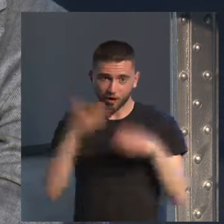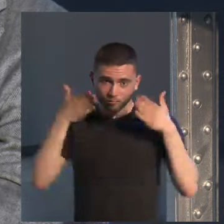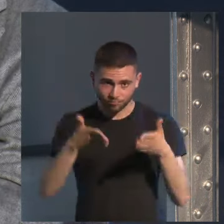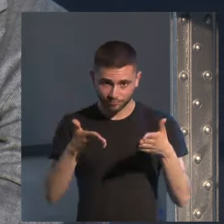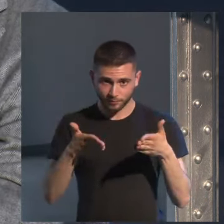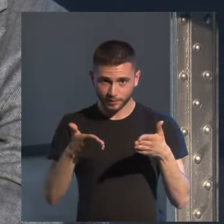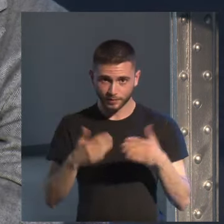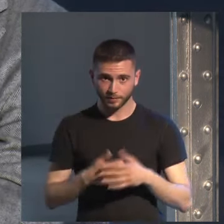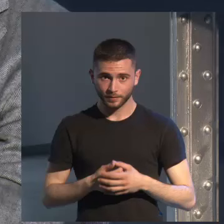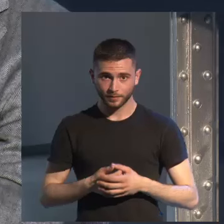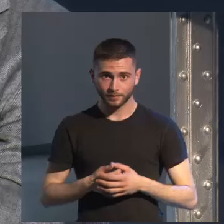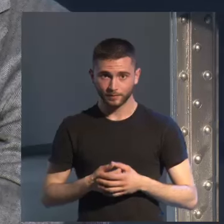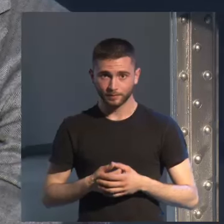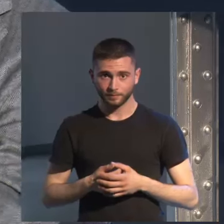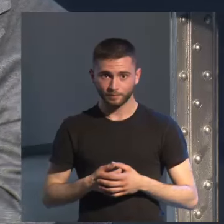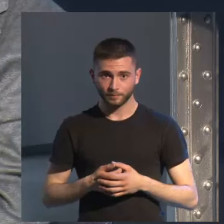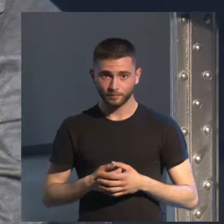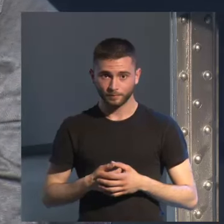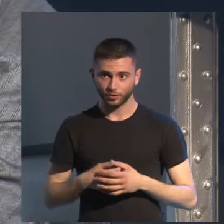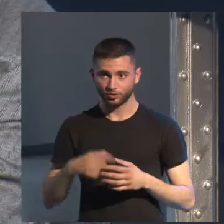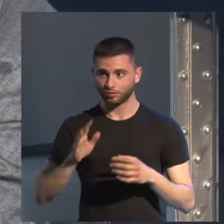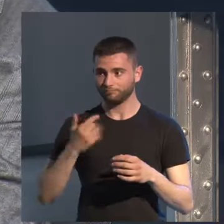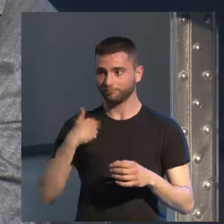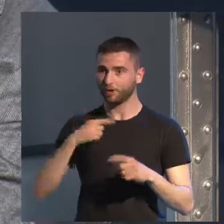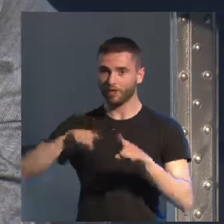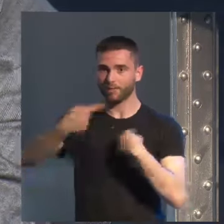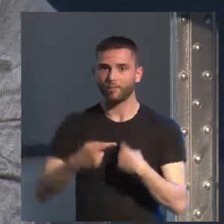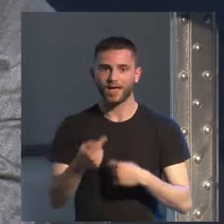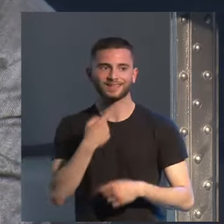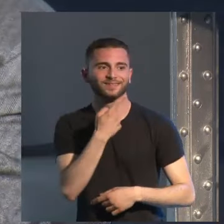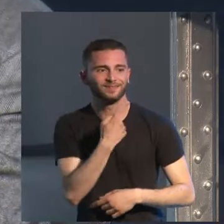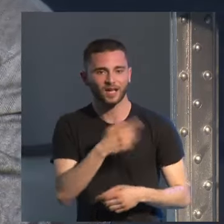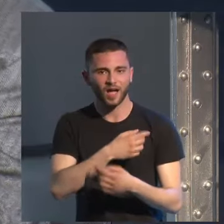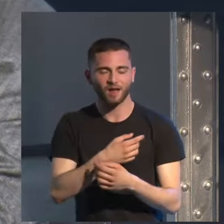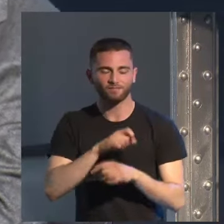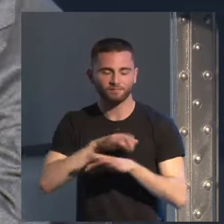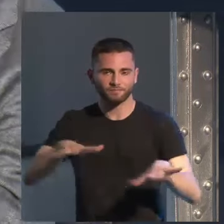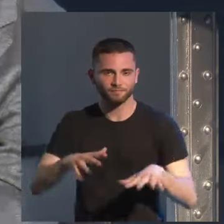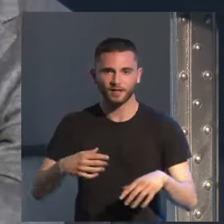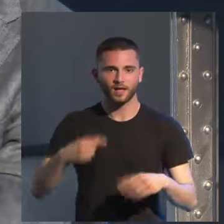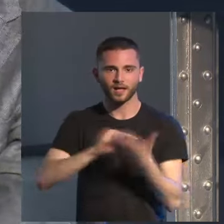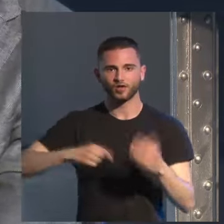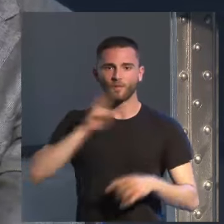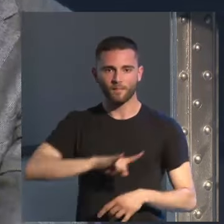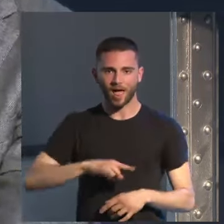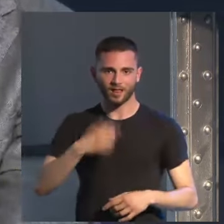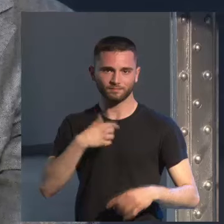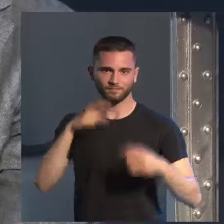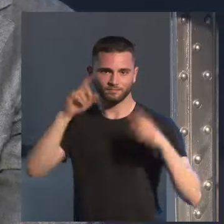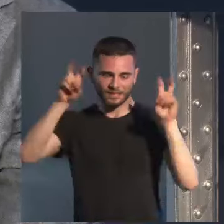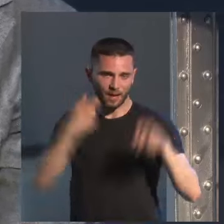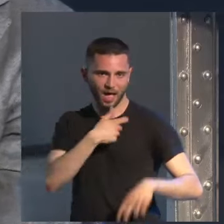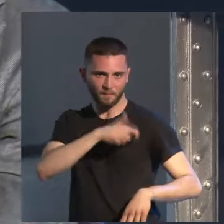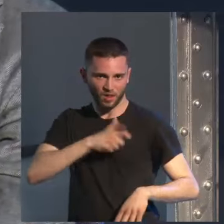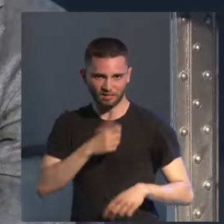porque no quiero que me acusen de ser un mal escritor de novelas policíacas. Trato de ser un buen escritor de novelas policíacas y las trabajo mucho.